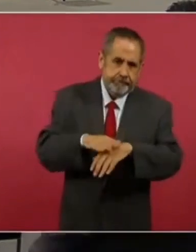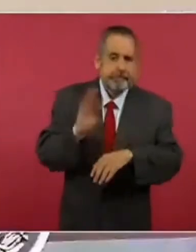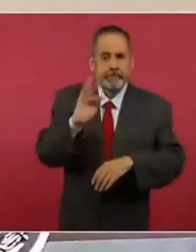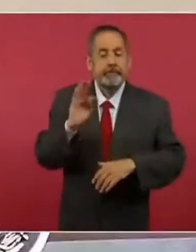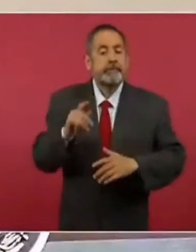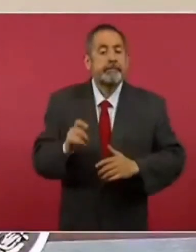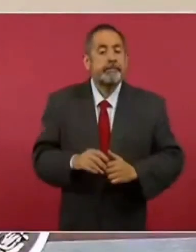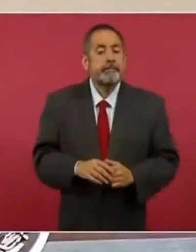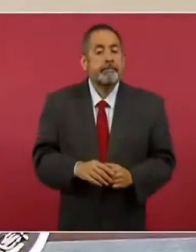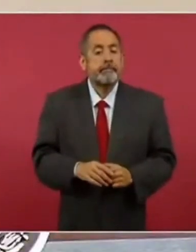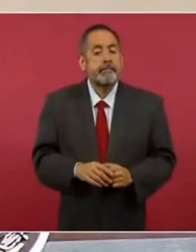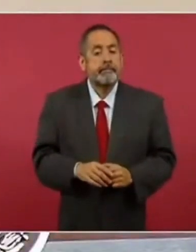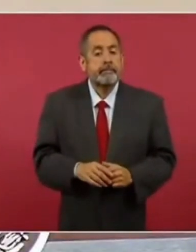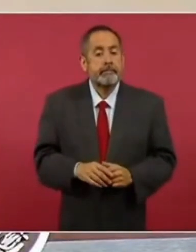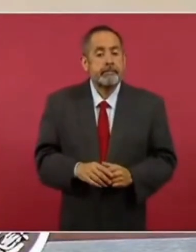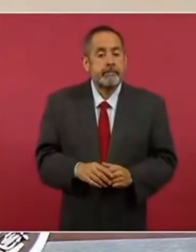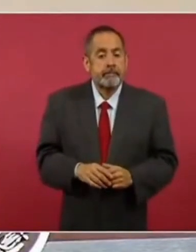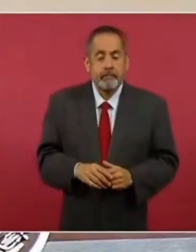caso, es el